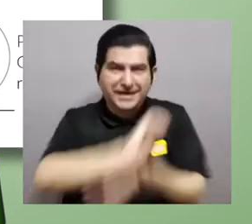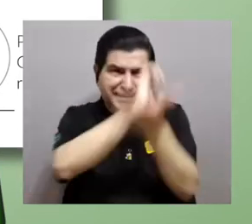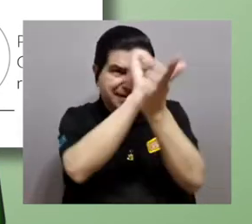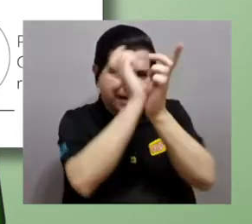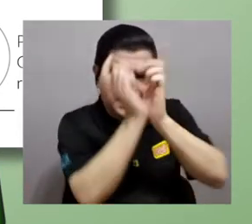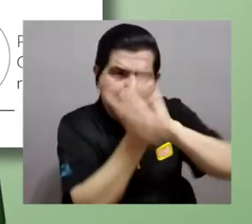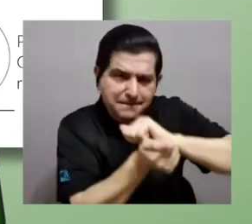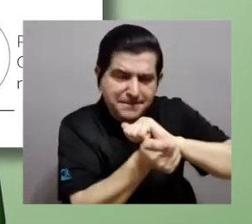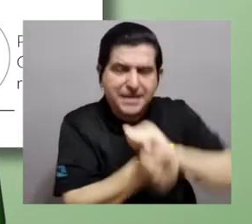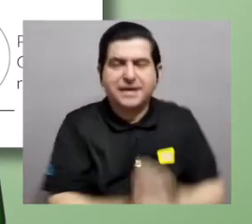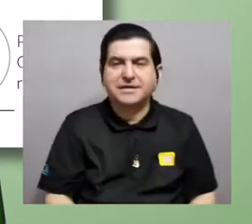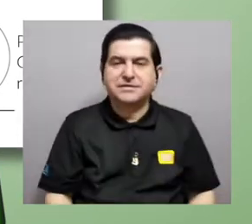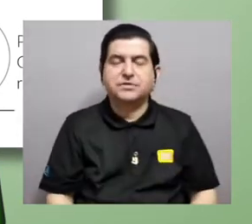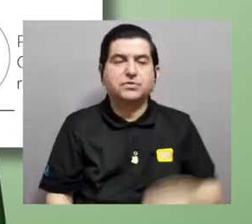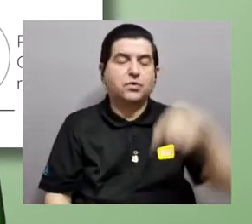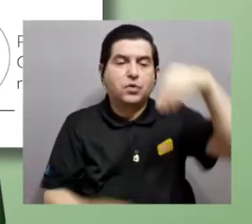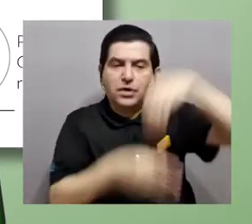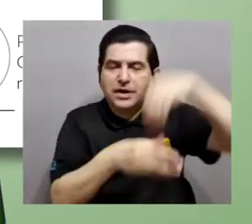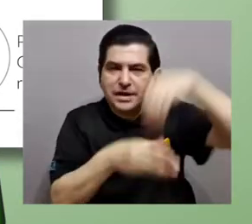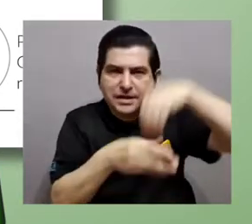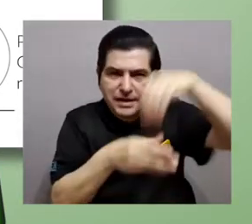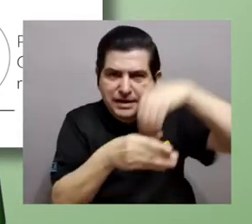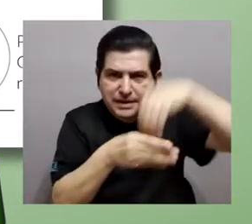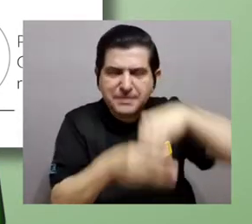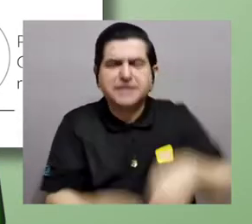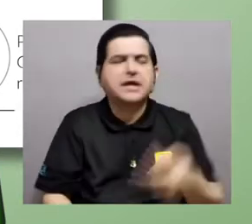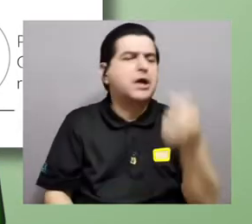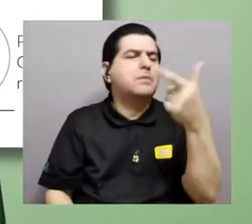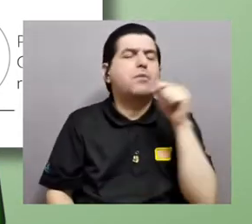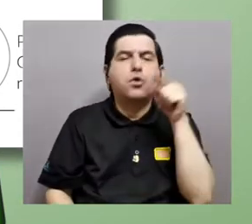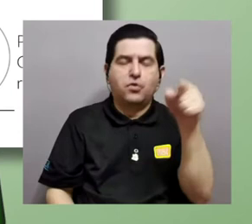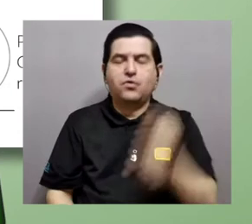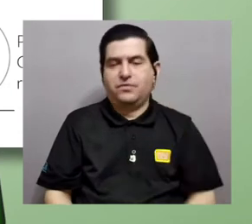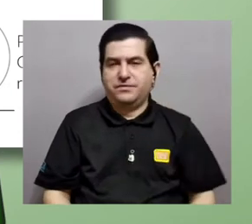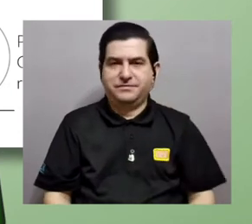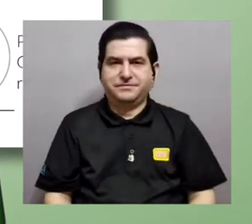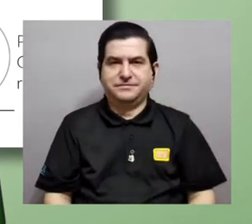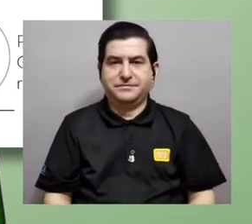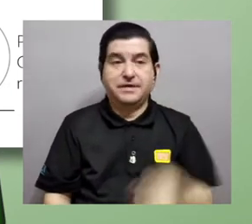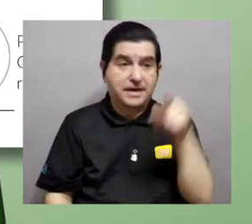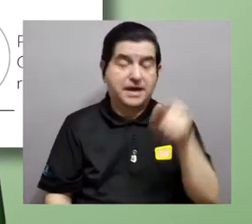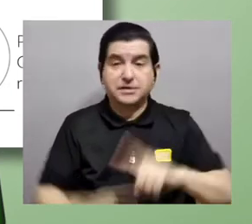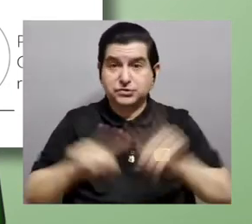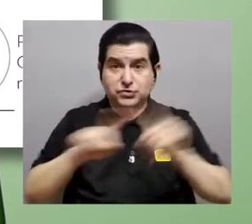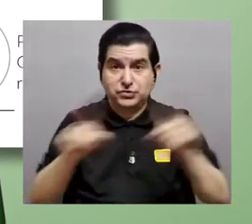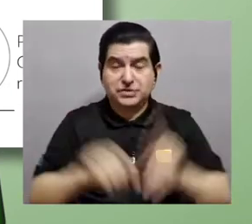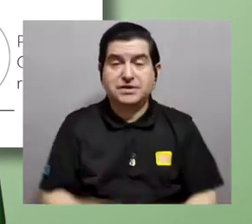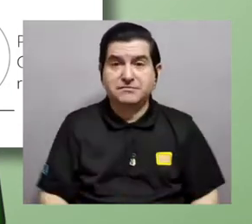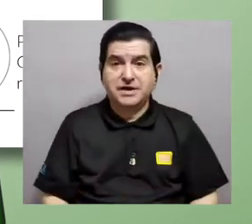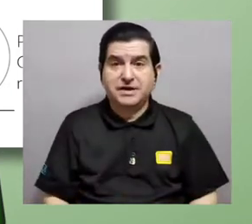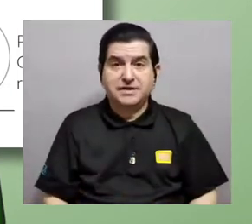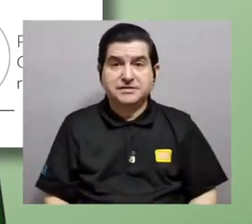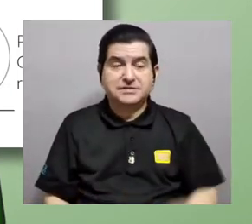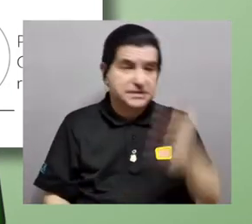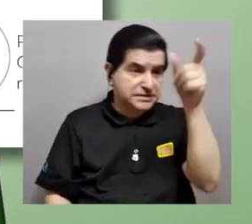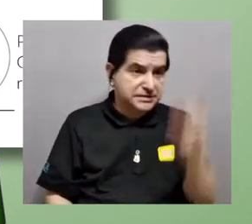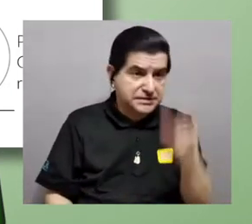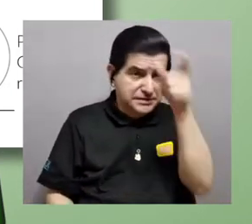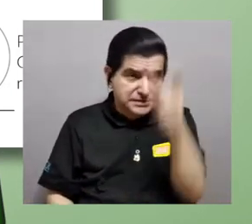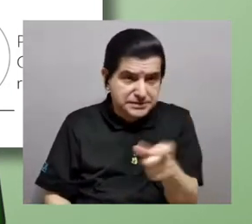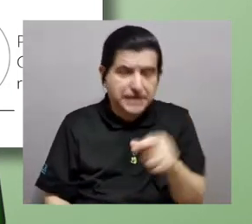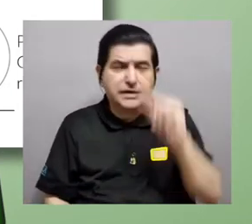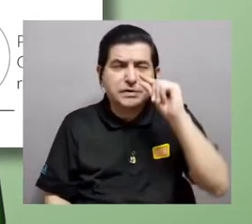poco en cada uno de esos gametos. Estos individuos que producen muchos gametos pequeños